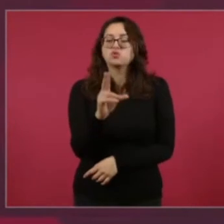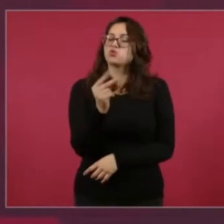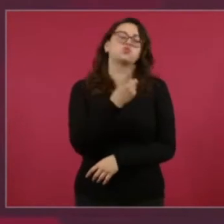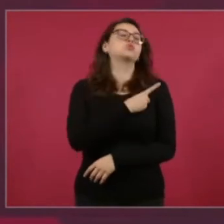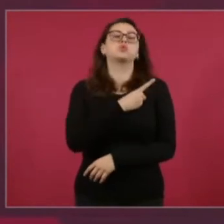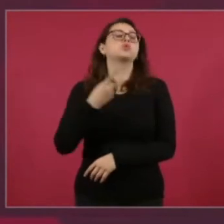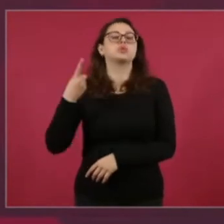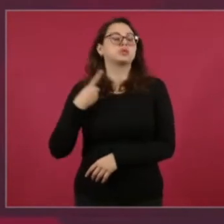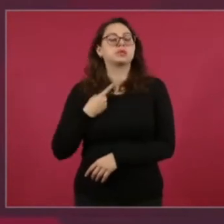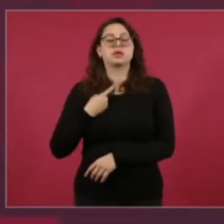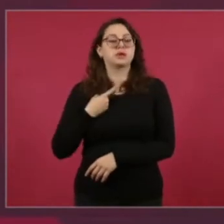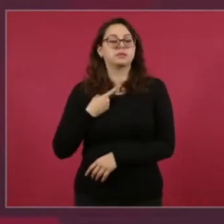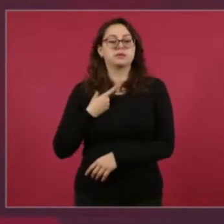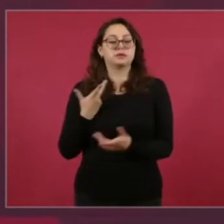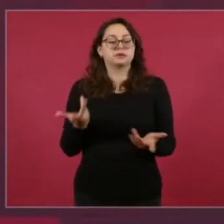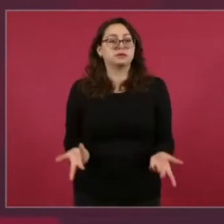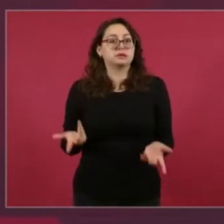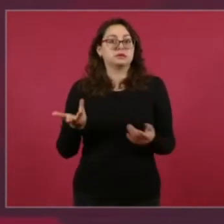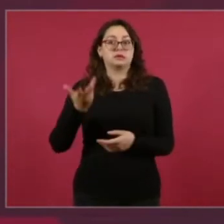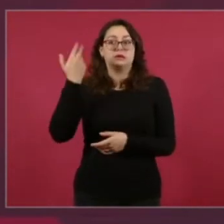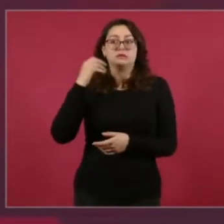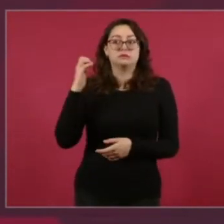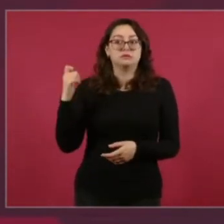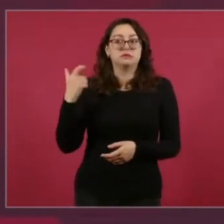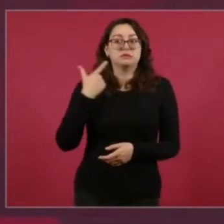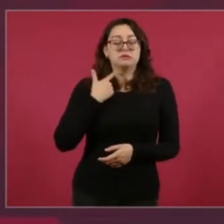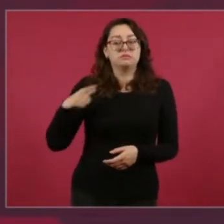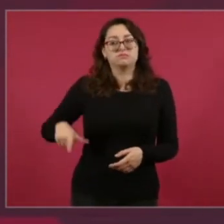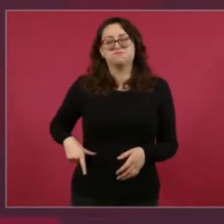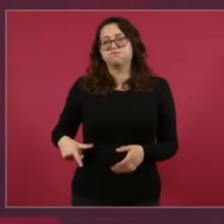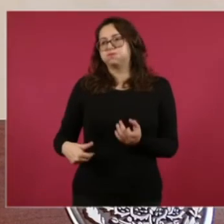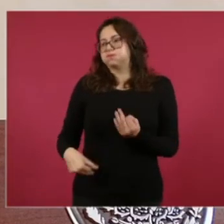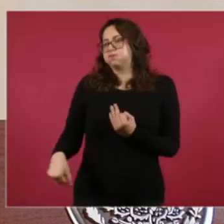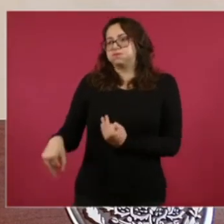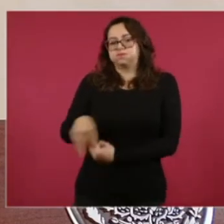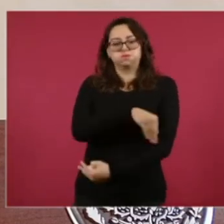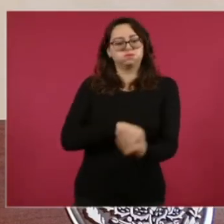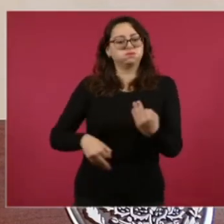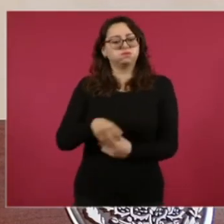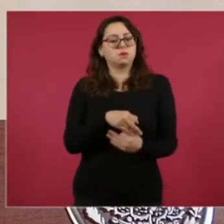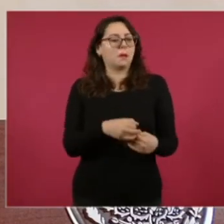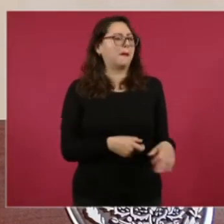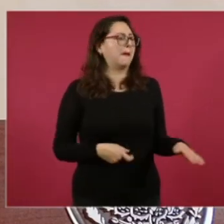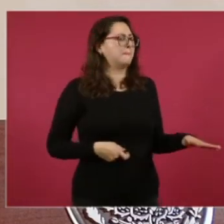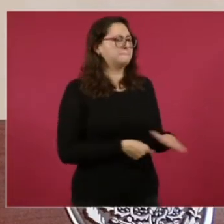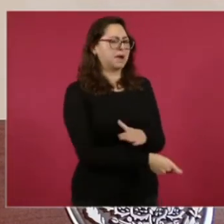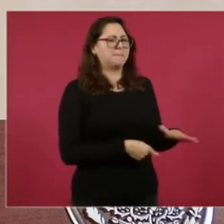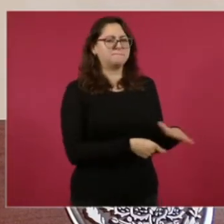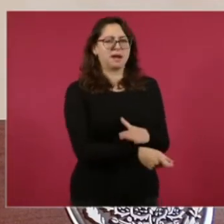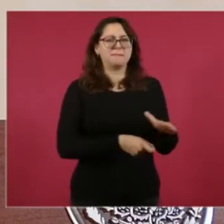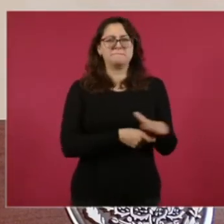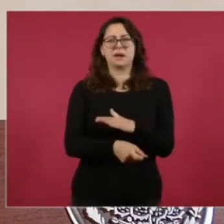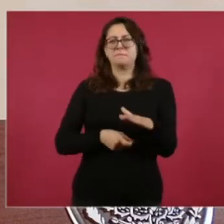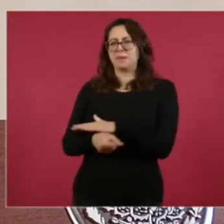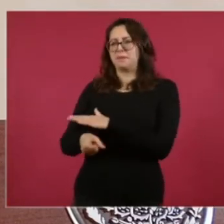Había moches hasta en la aprobación